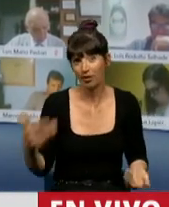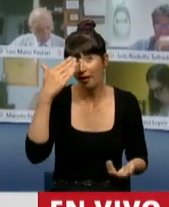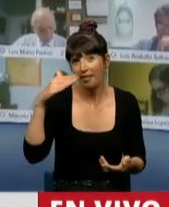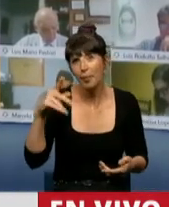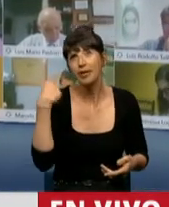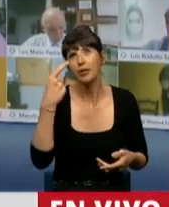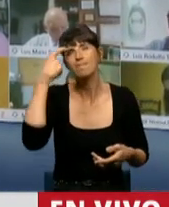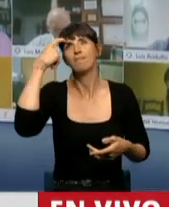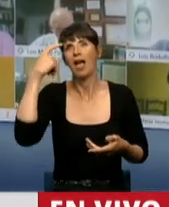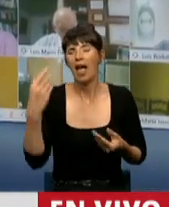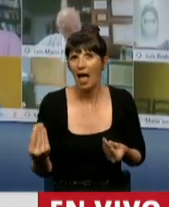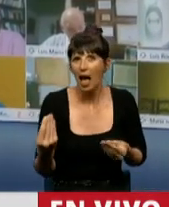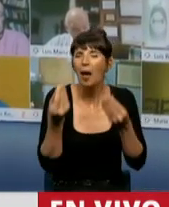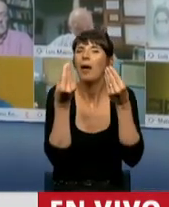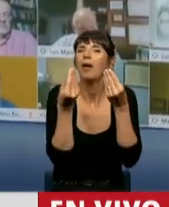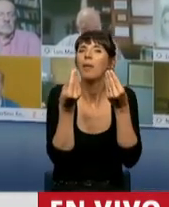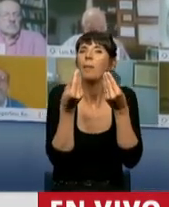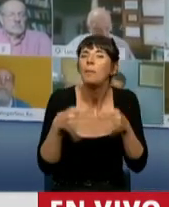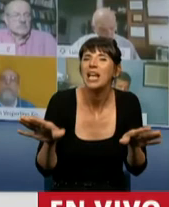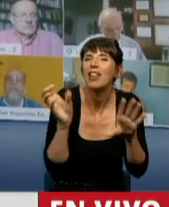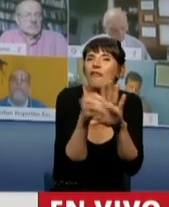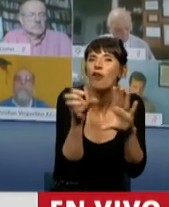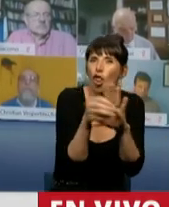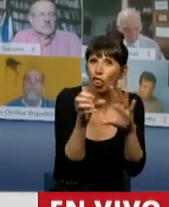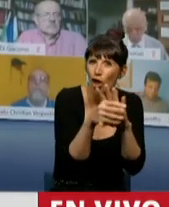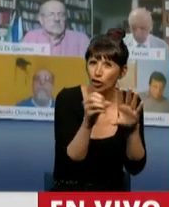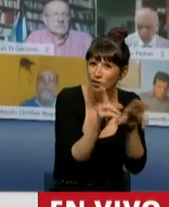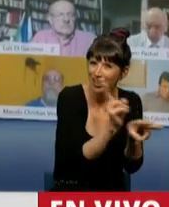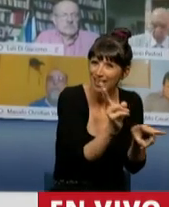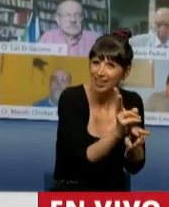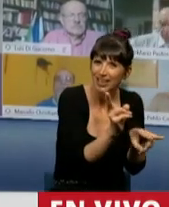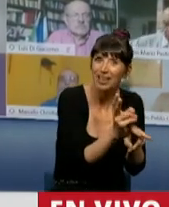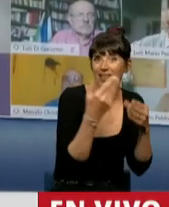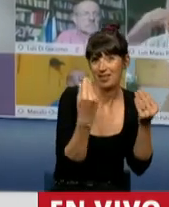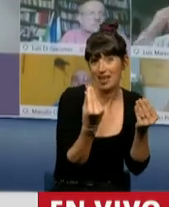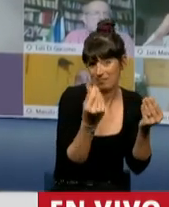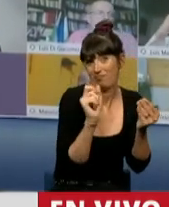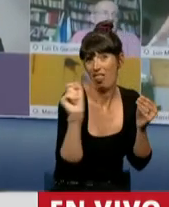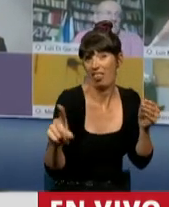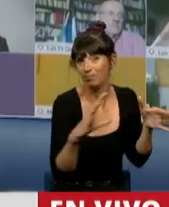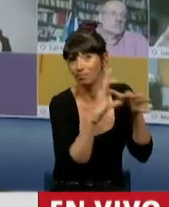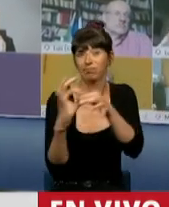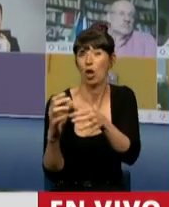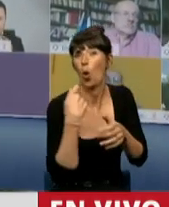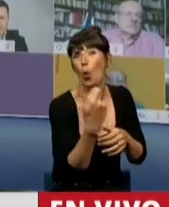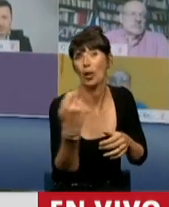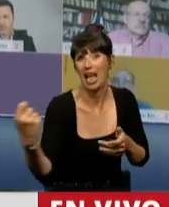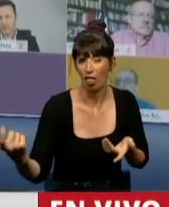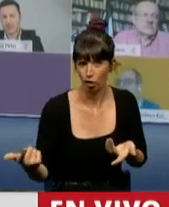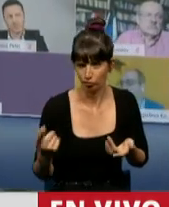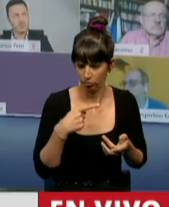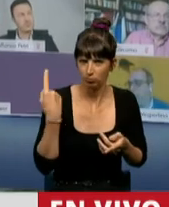que no se pierdan los fondos del Fondo de Garantía y Sustentabilidad que pertenece a todos los jubilados y a quienes estamos